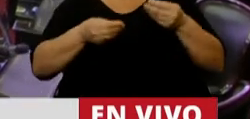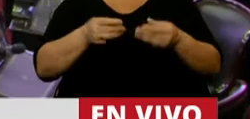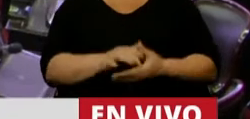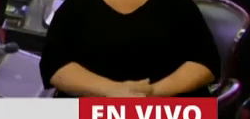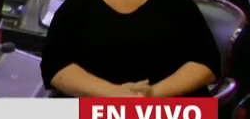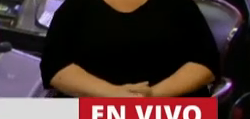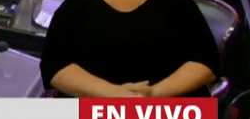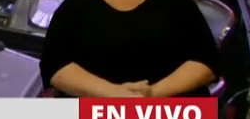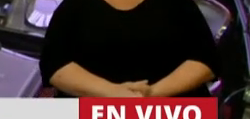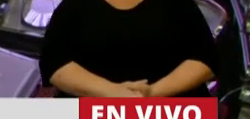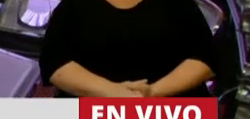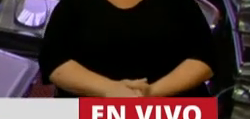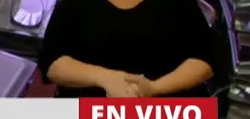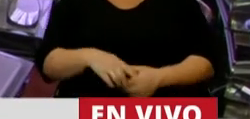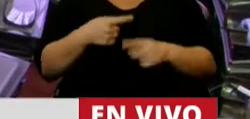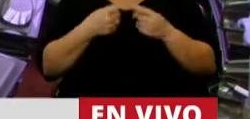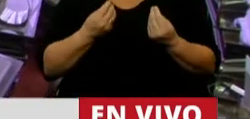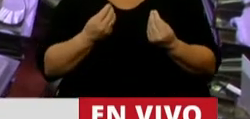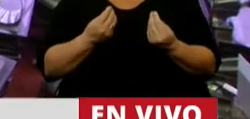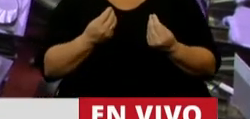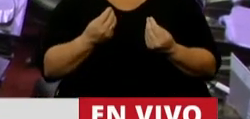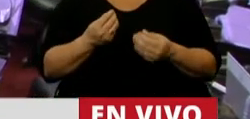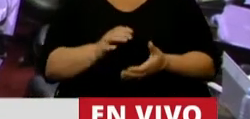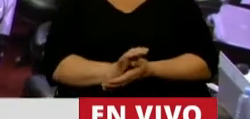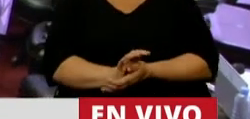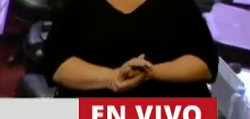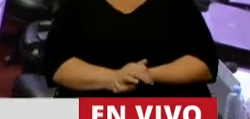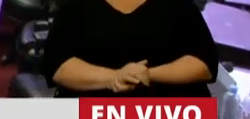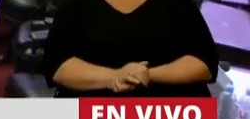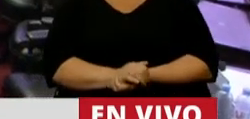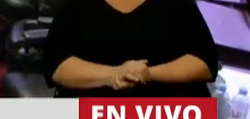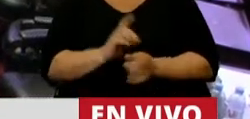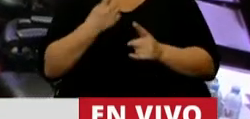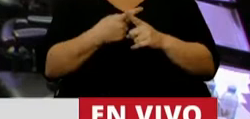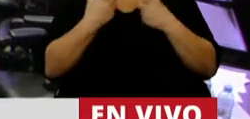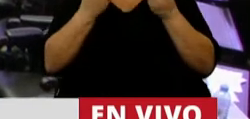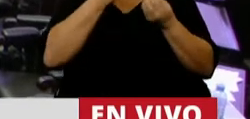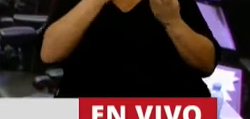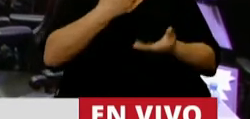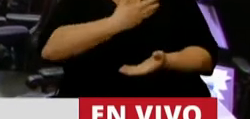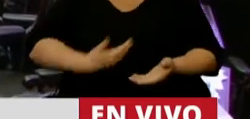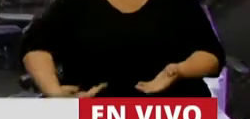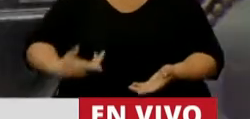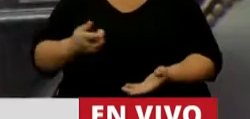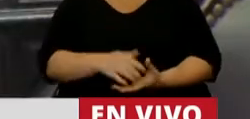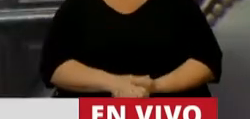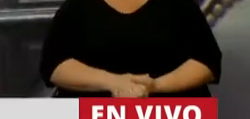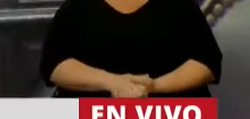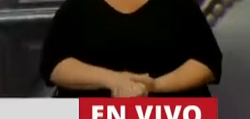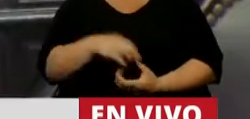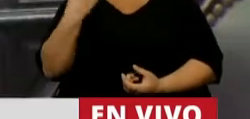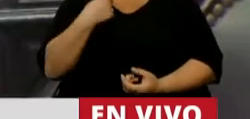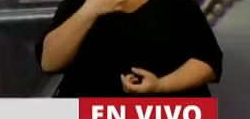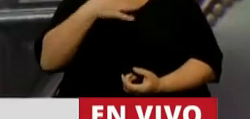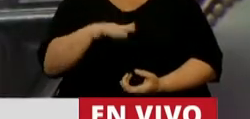por una cuestión básicamente de gobernabilidad y por entender